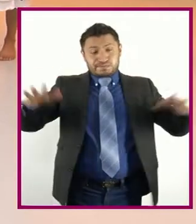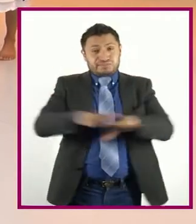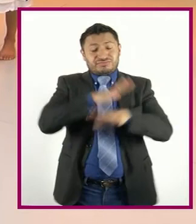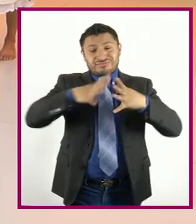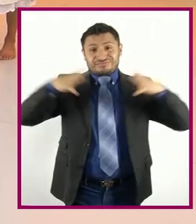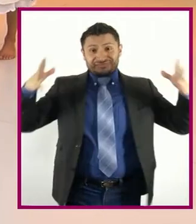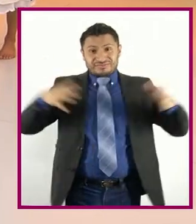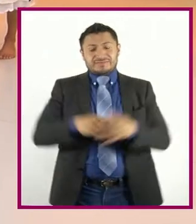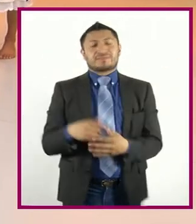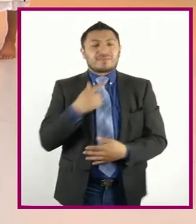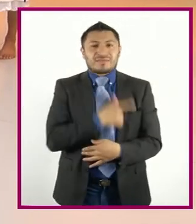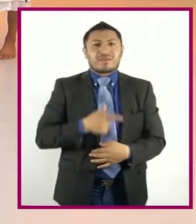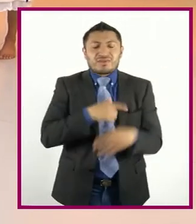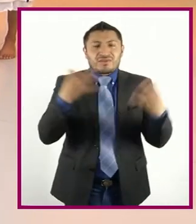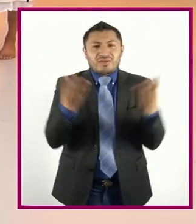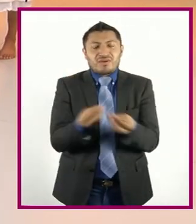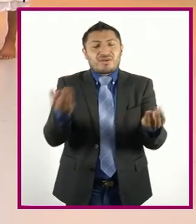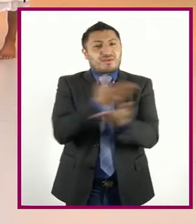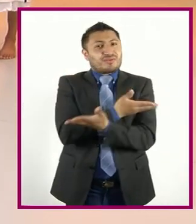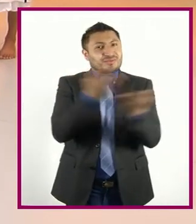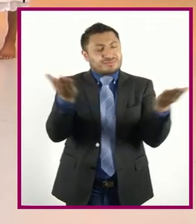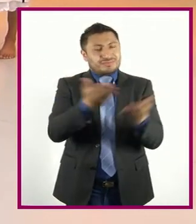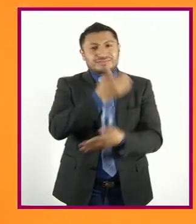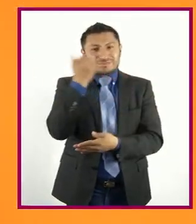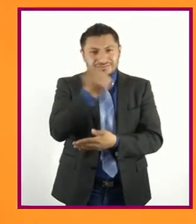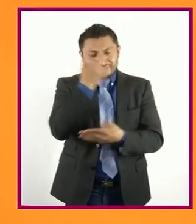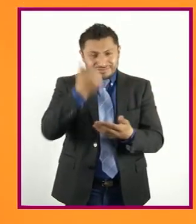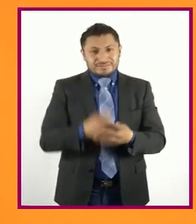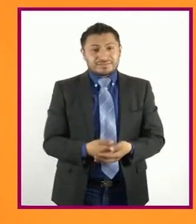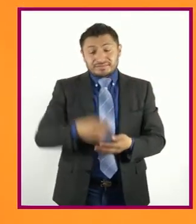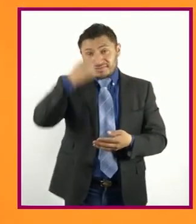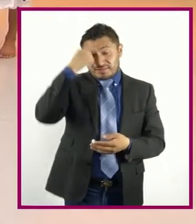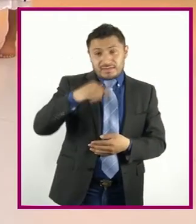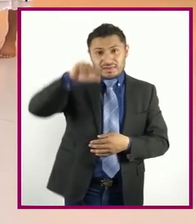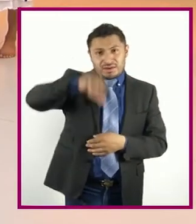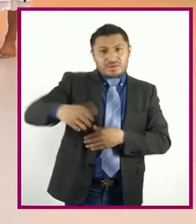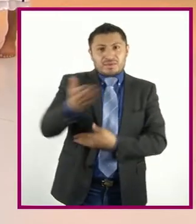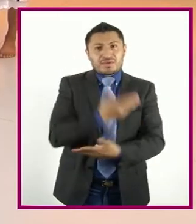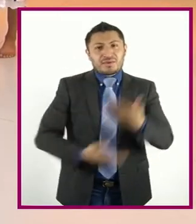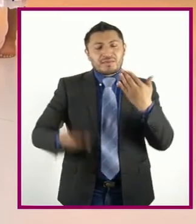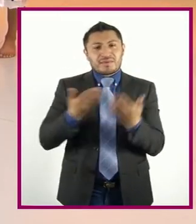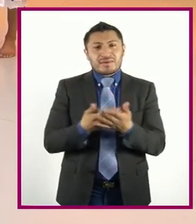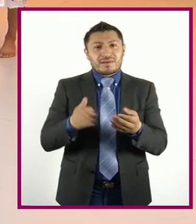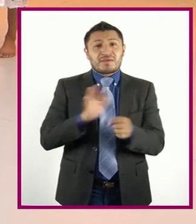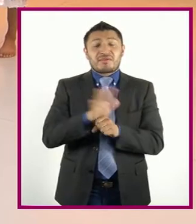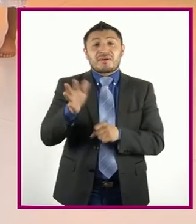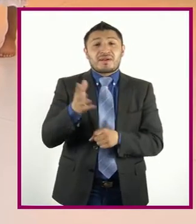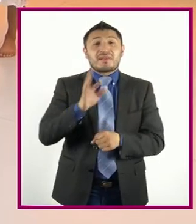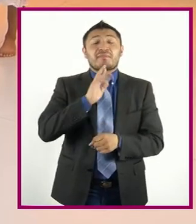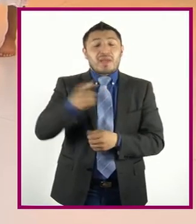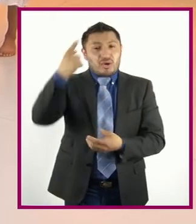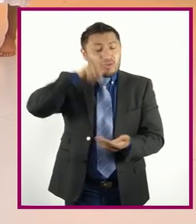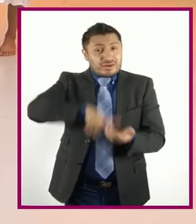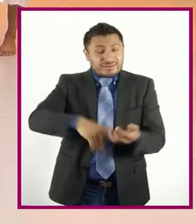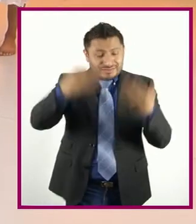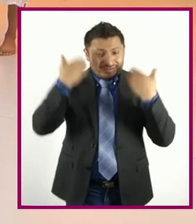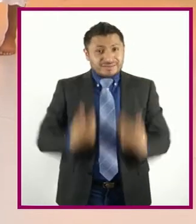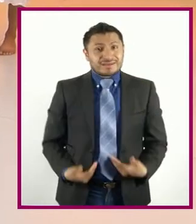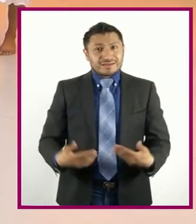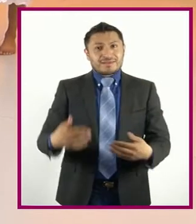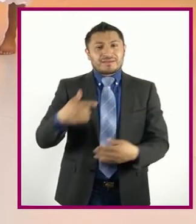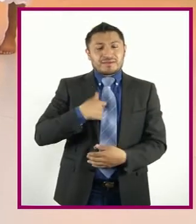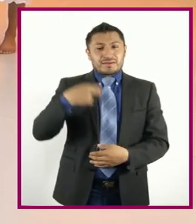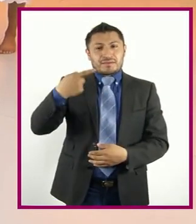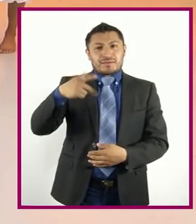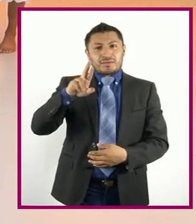Fue un gusto Estar con todas Y cada uno De ustedes Para compartir Lo mejor Que tenemos dentro Soy Guerrero Calv